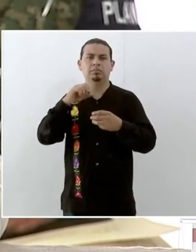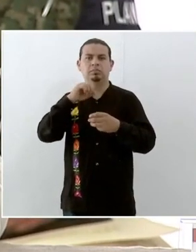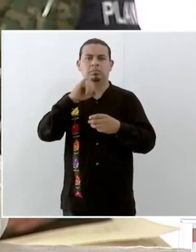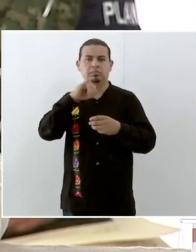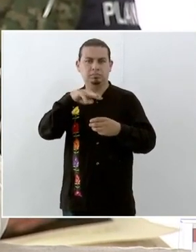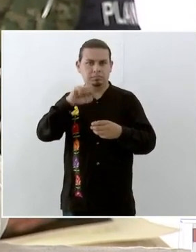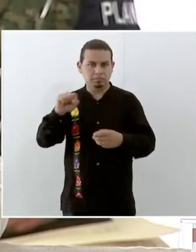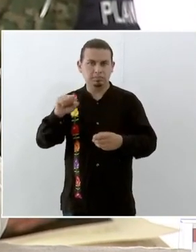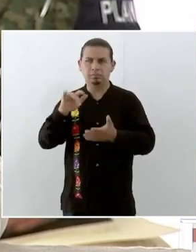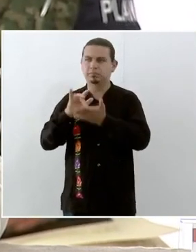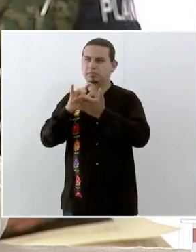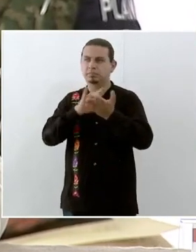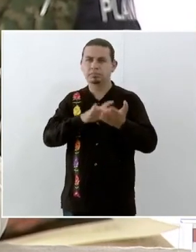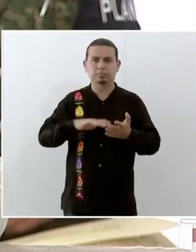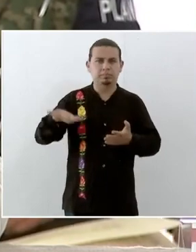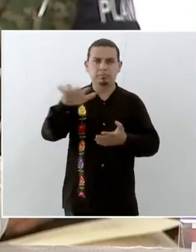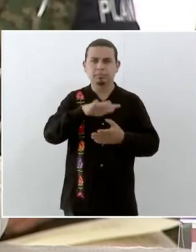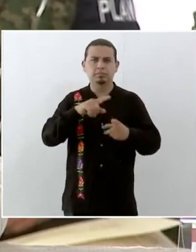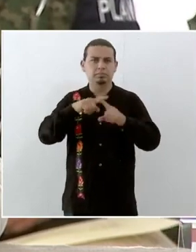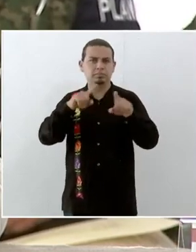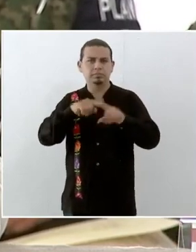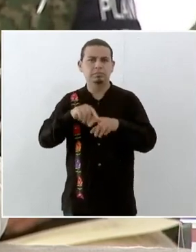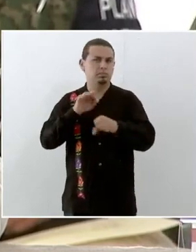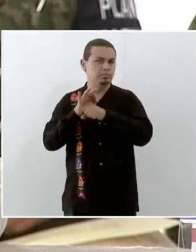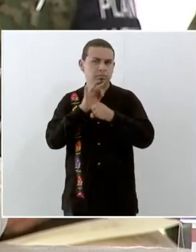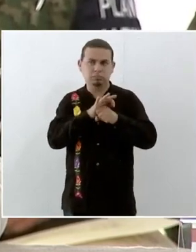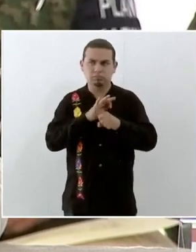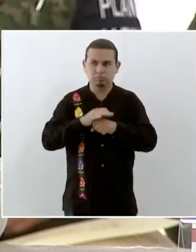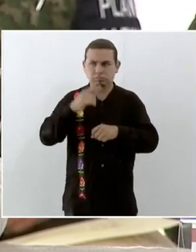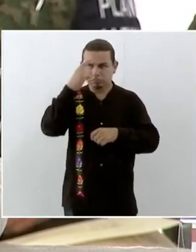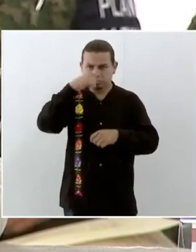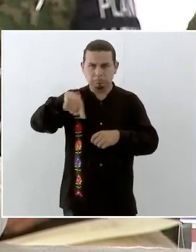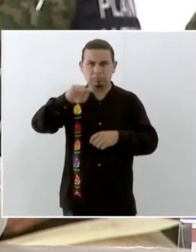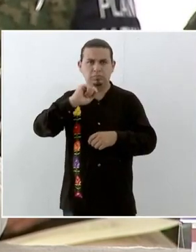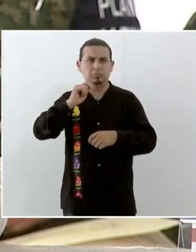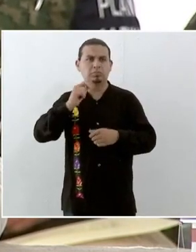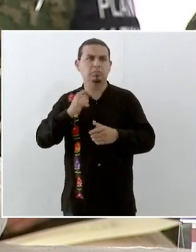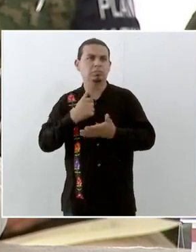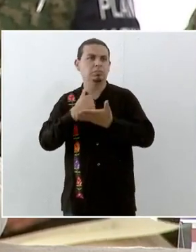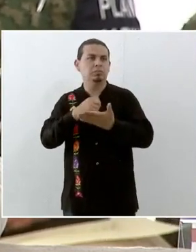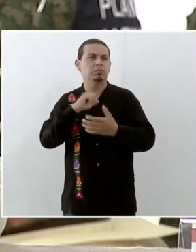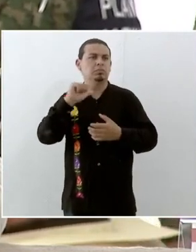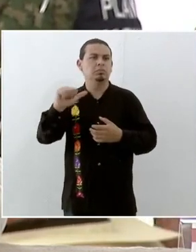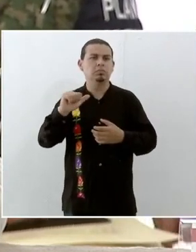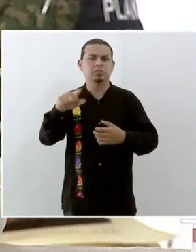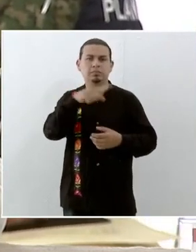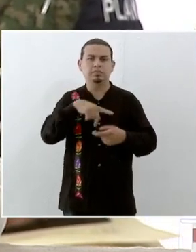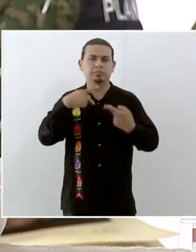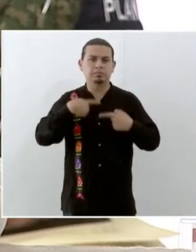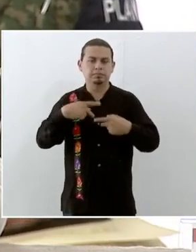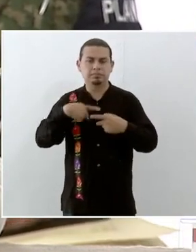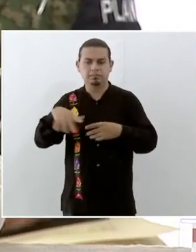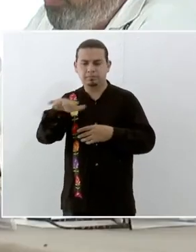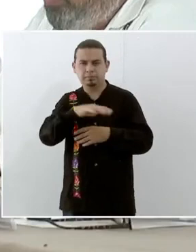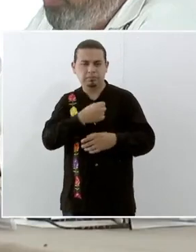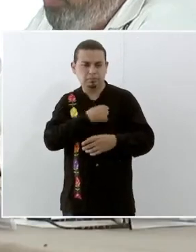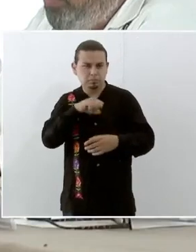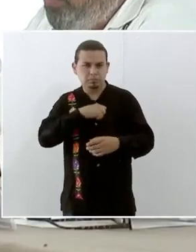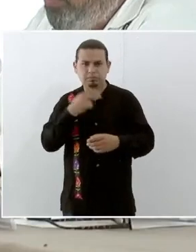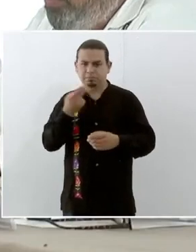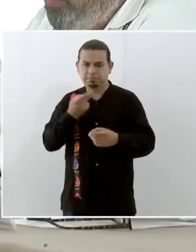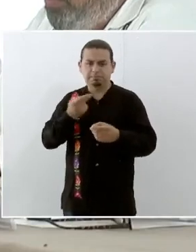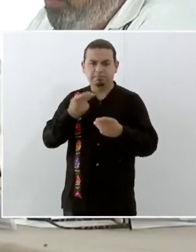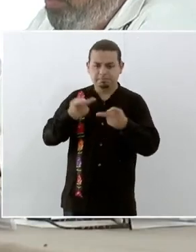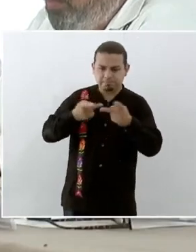les va a ayudar con esta parte que corresponde a la infraestructura de salud entonces la